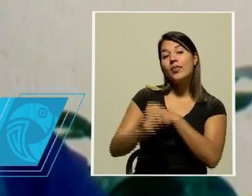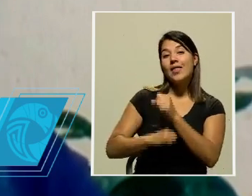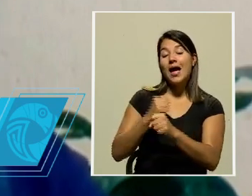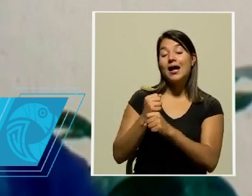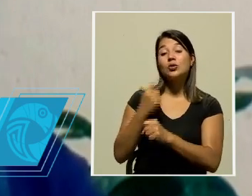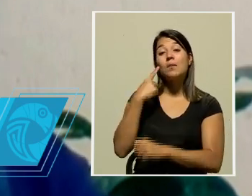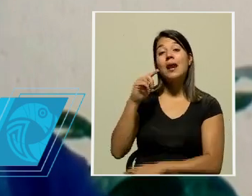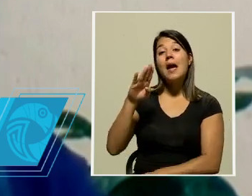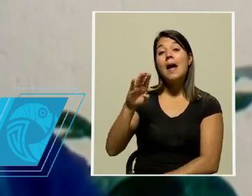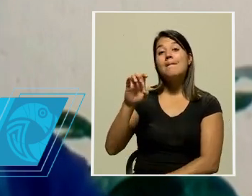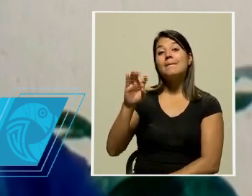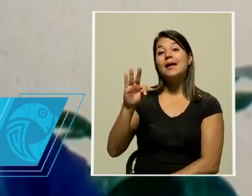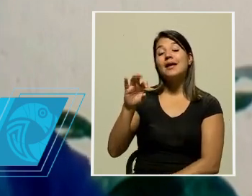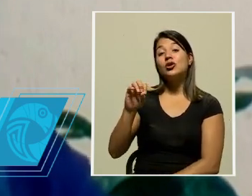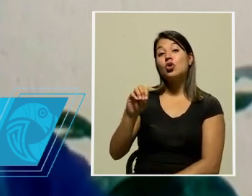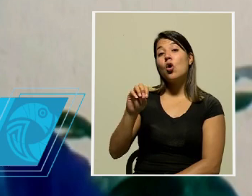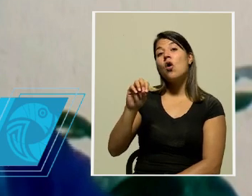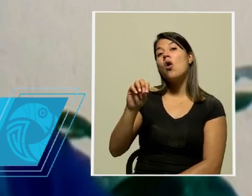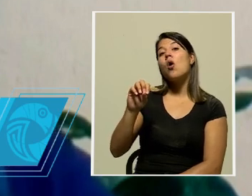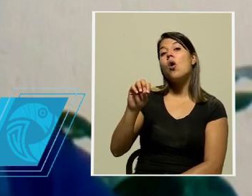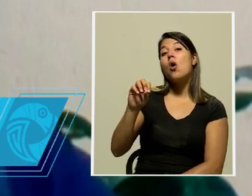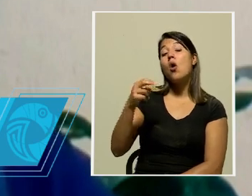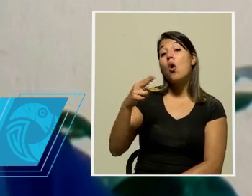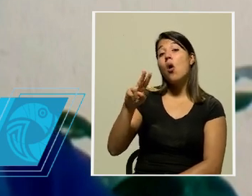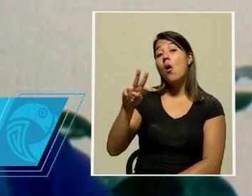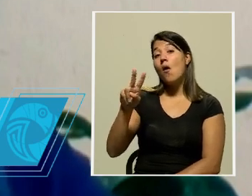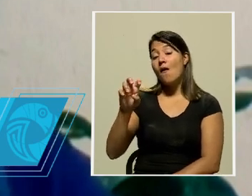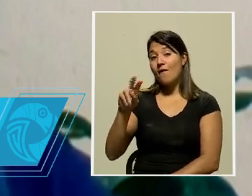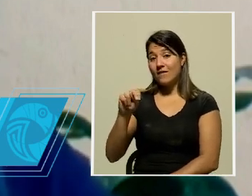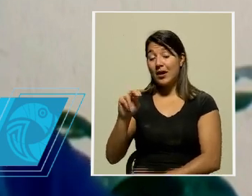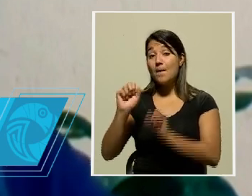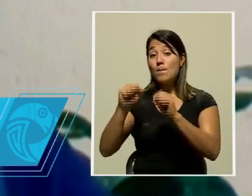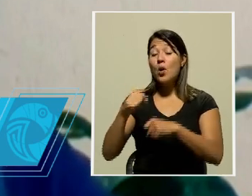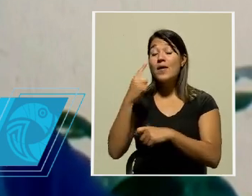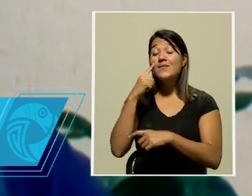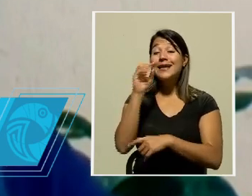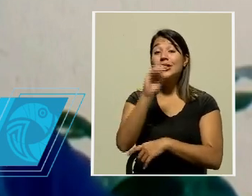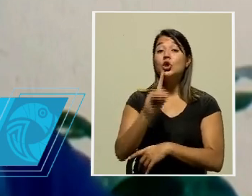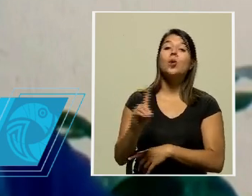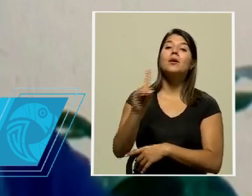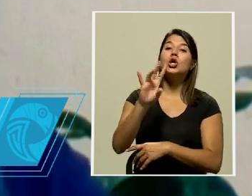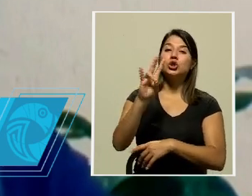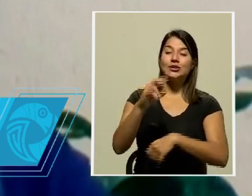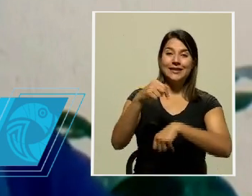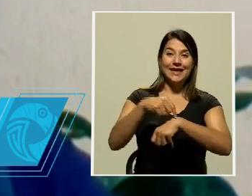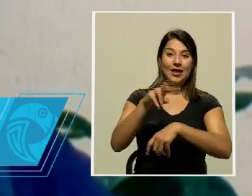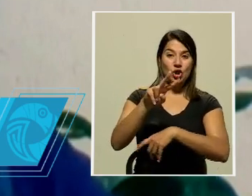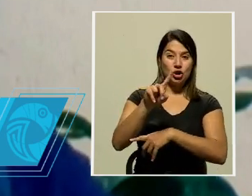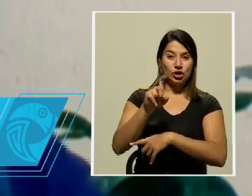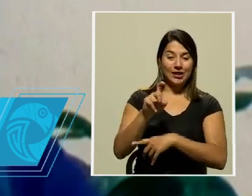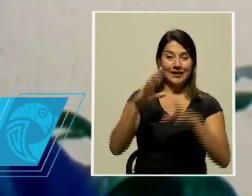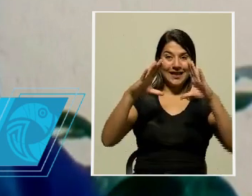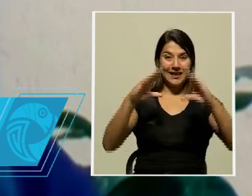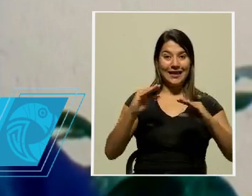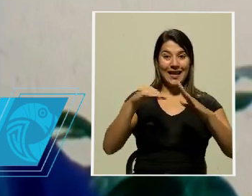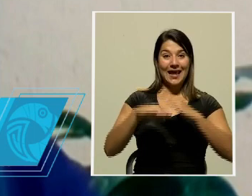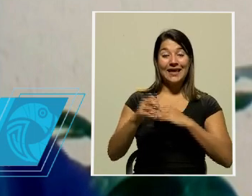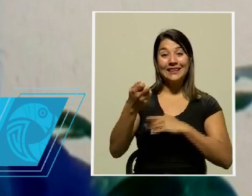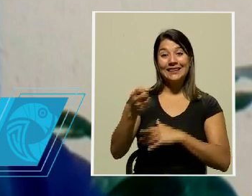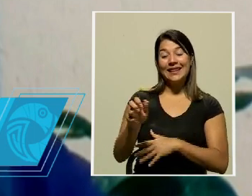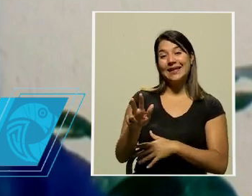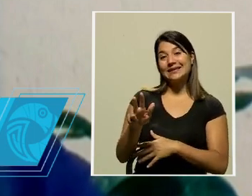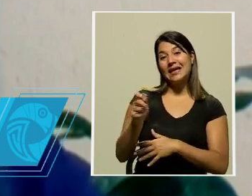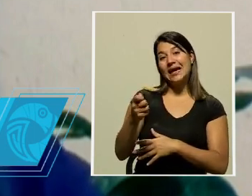Beethoven, que van a poder disfrutarlo también el domingo 7 a las 2.30 de la tarde en el 13 canal